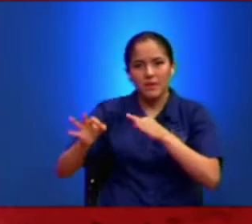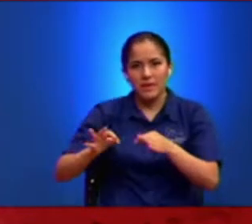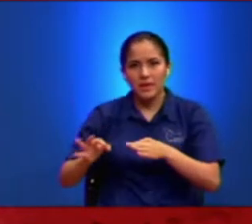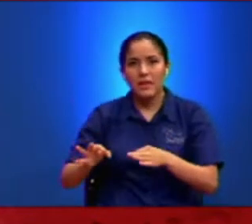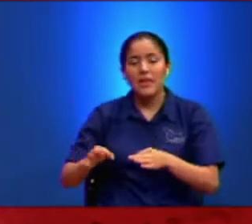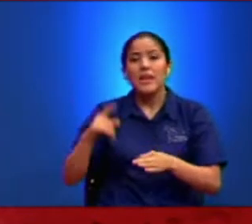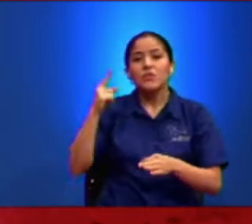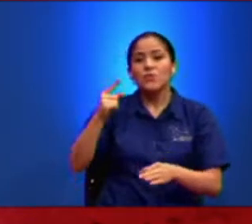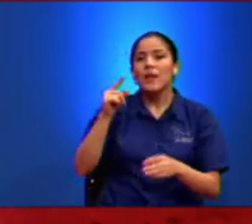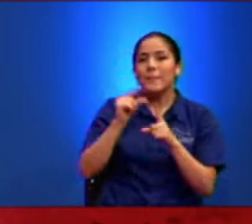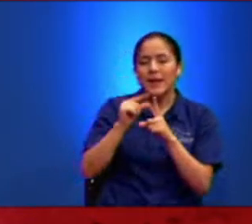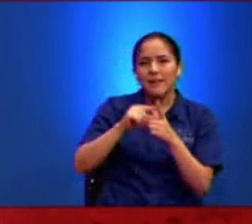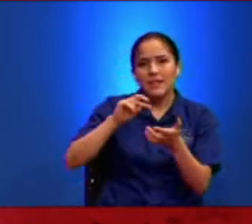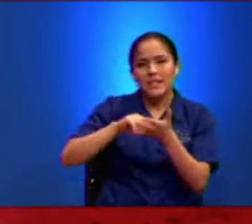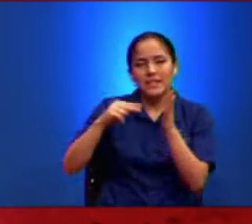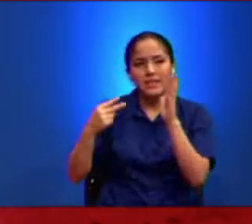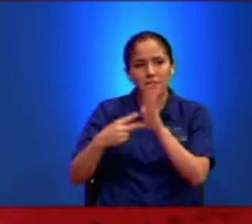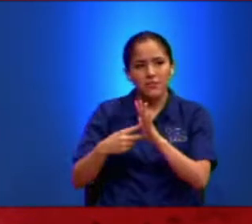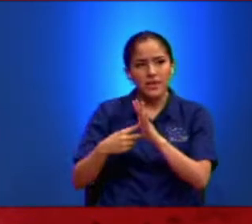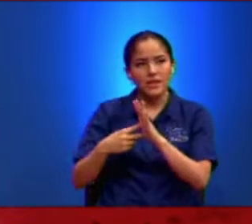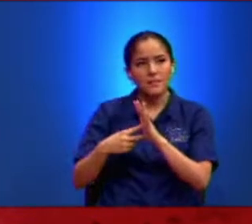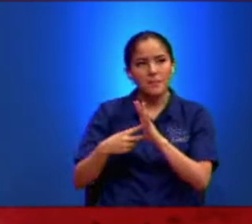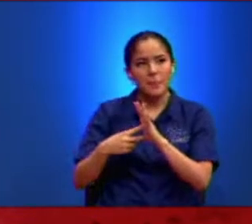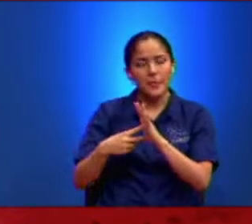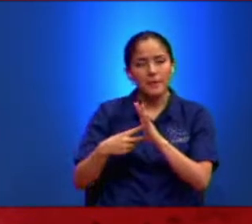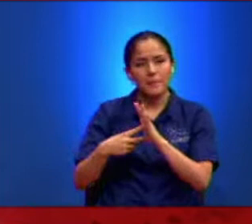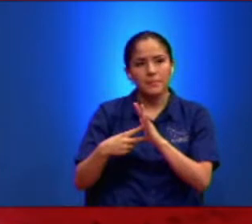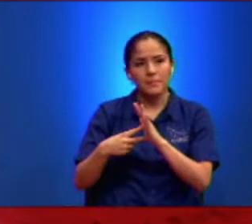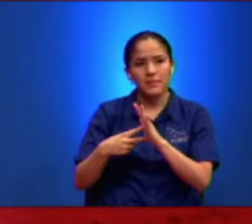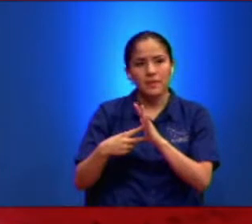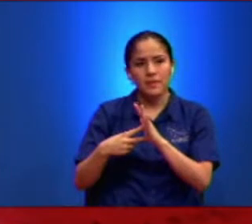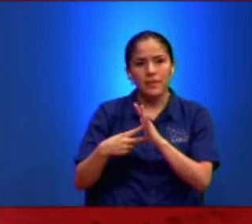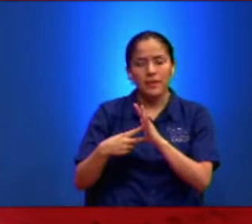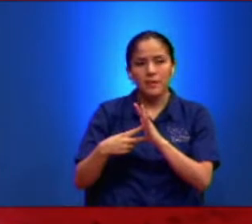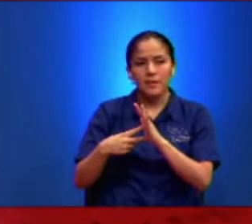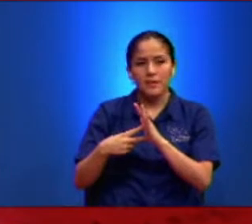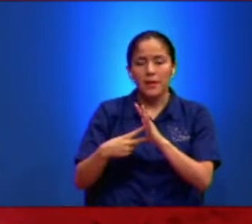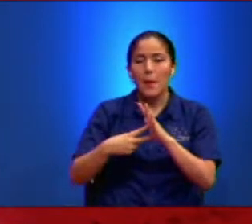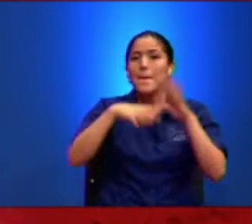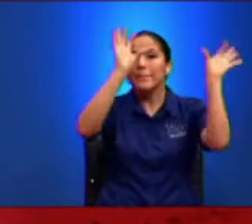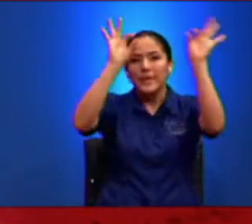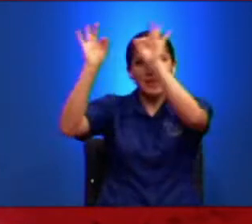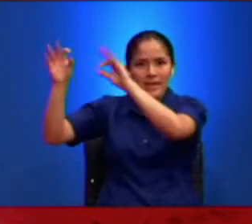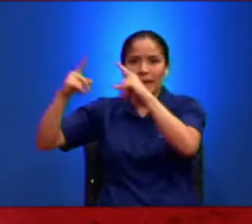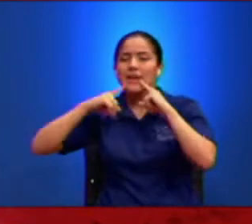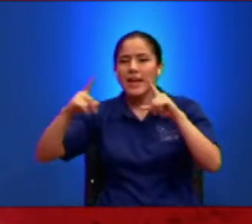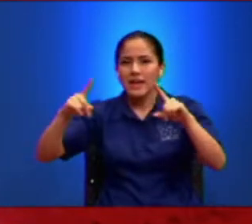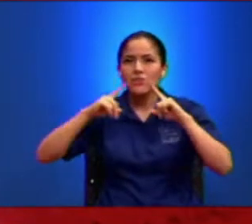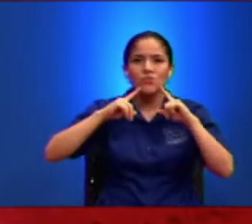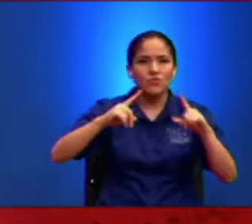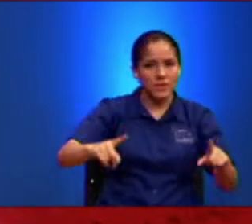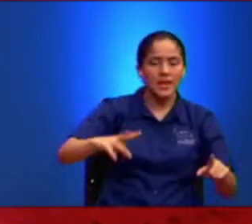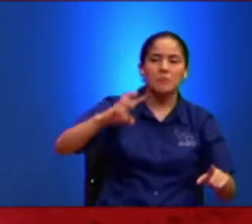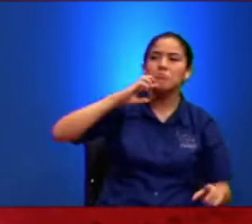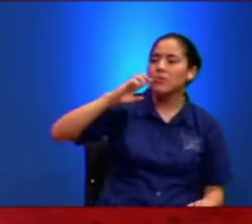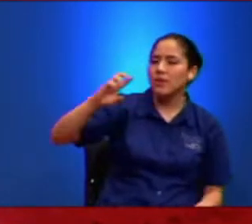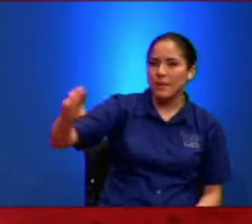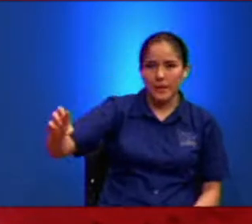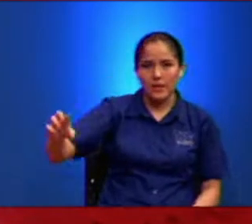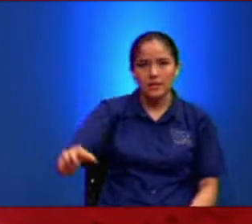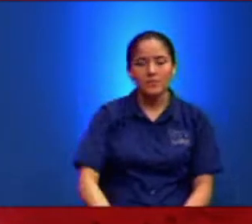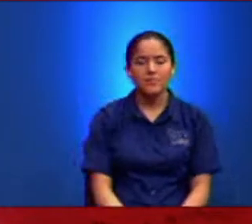en griego catajelo Pero esa palabra catajelo quiere decir Predicar, anunciar, promulgar, proclamar